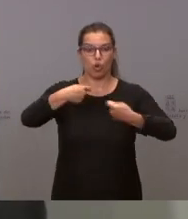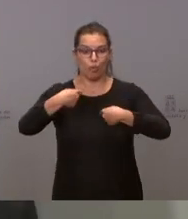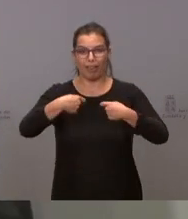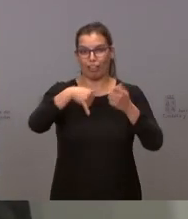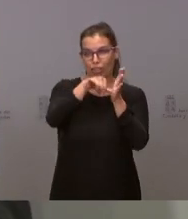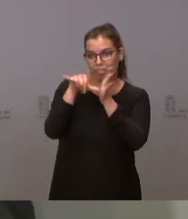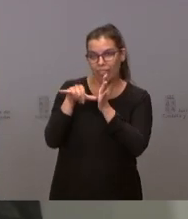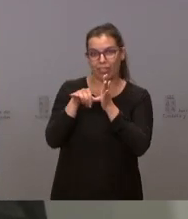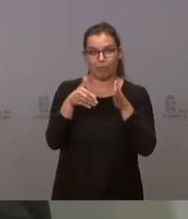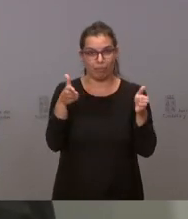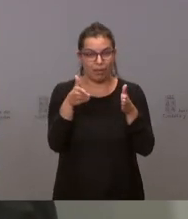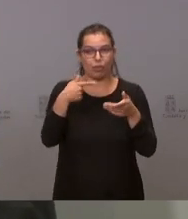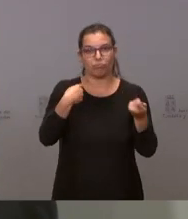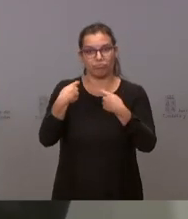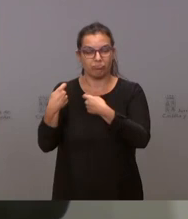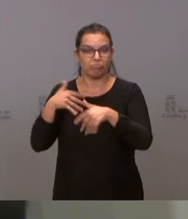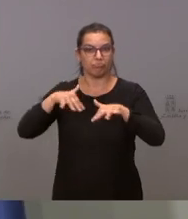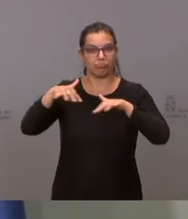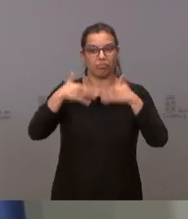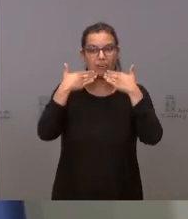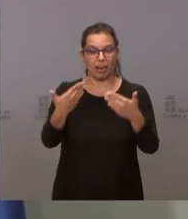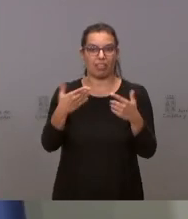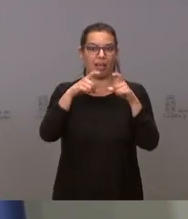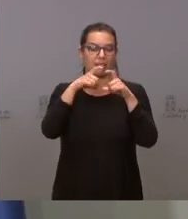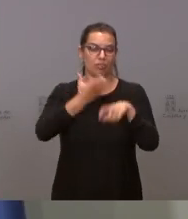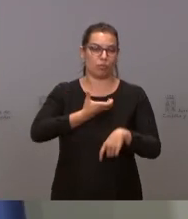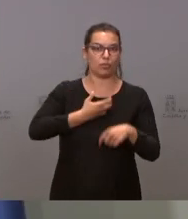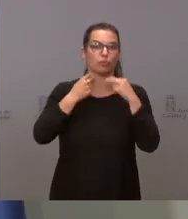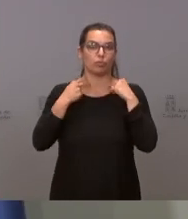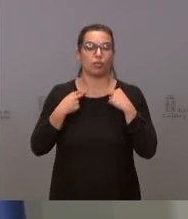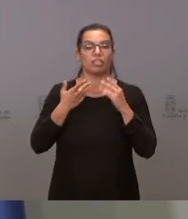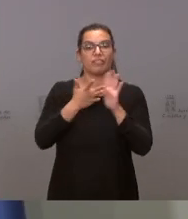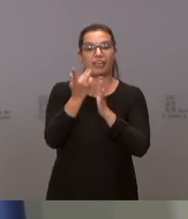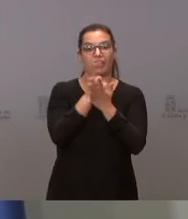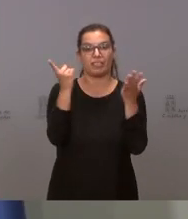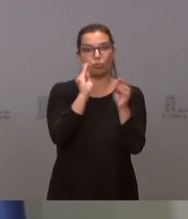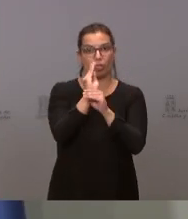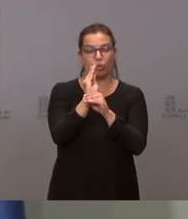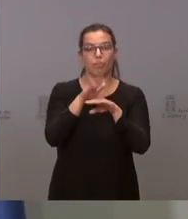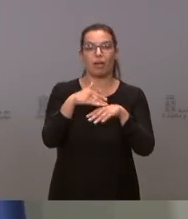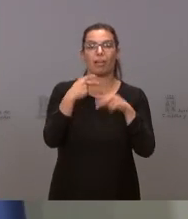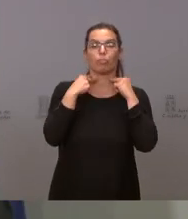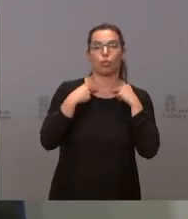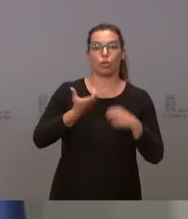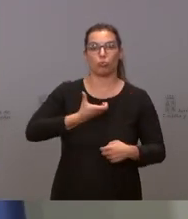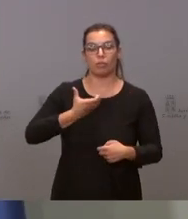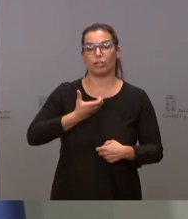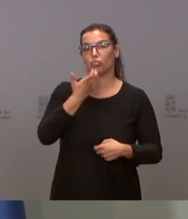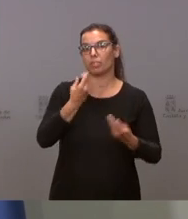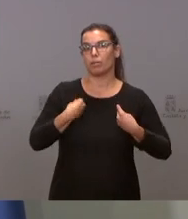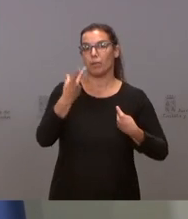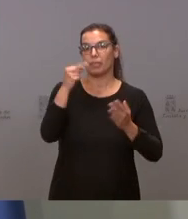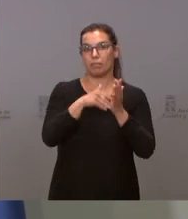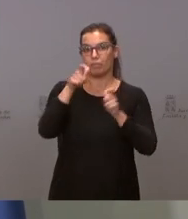a través de las entidades locales. Son 16 subvenciones destinadas a diputaciones y ayuntamientos de más de 20.000